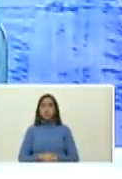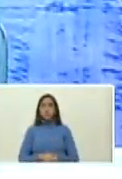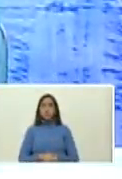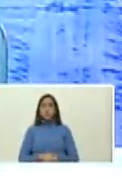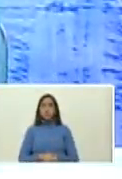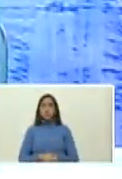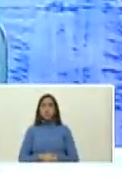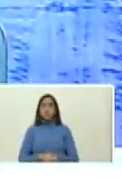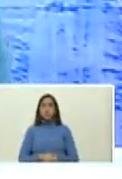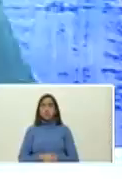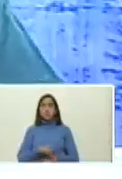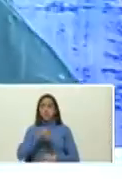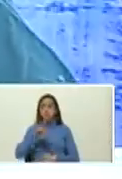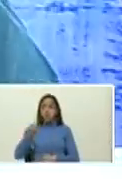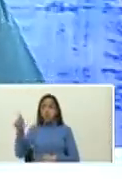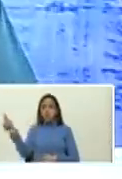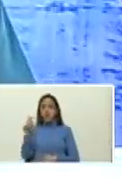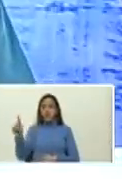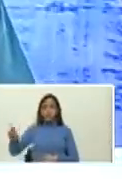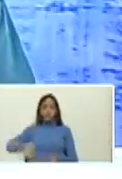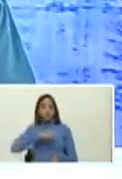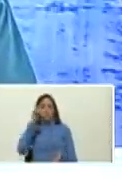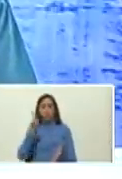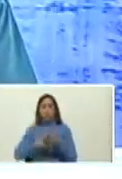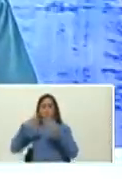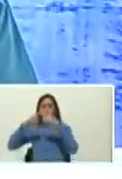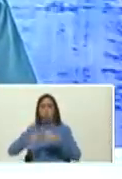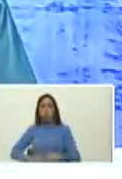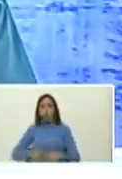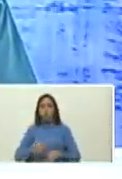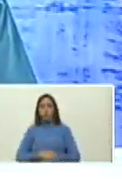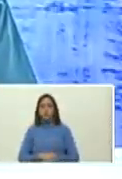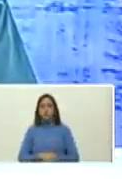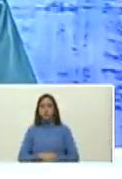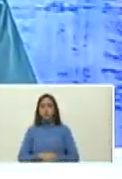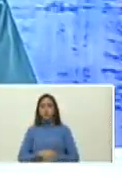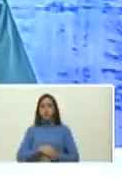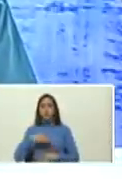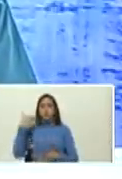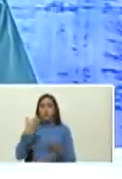20 meses ¿verdad? a noviembre